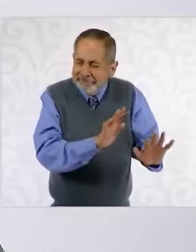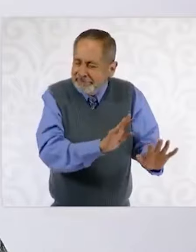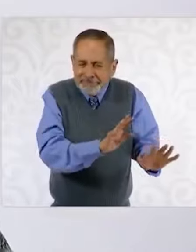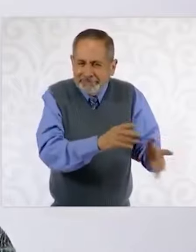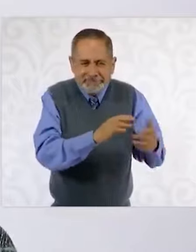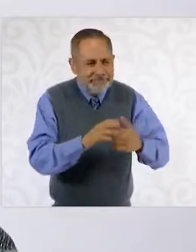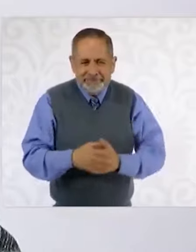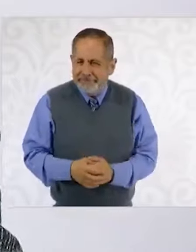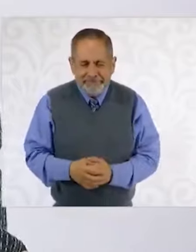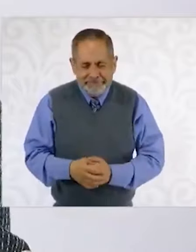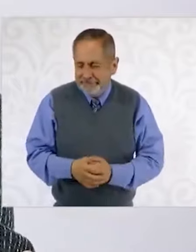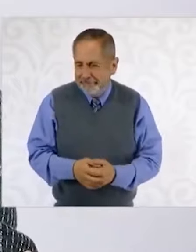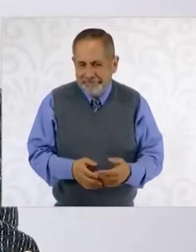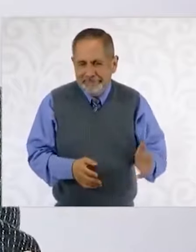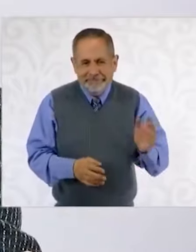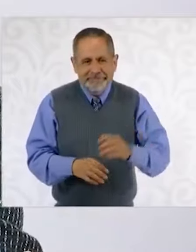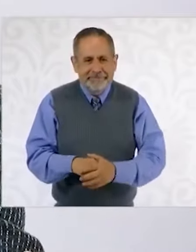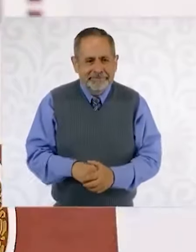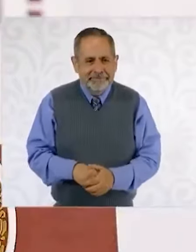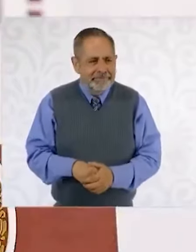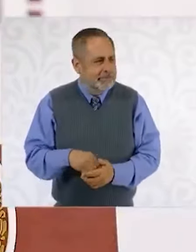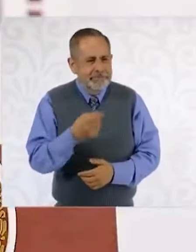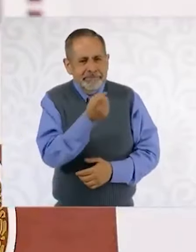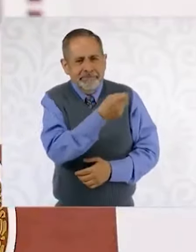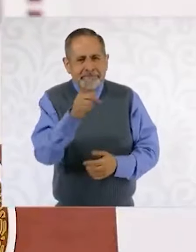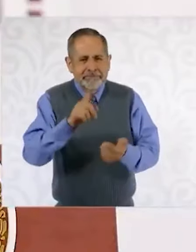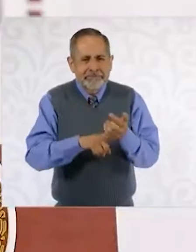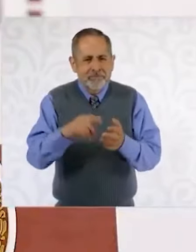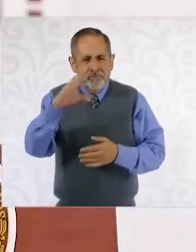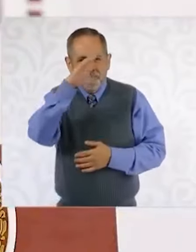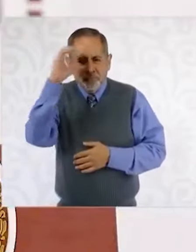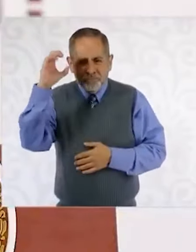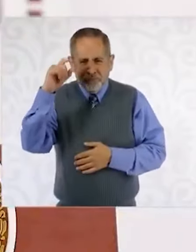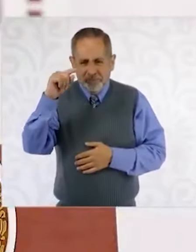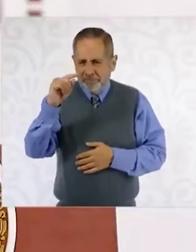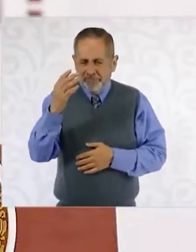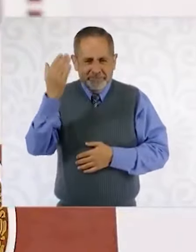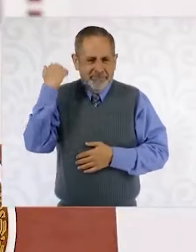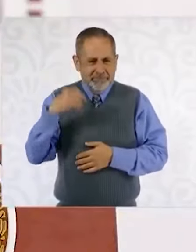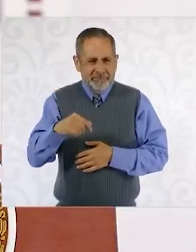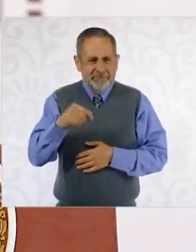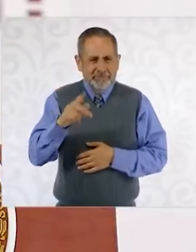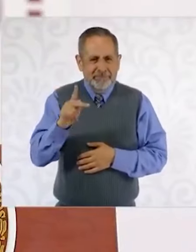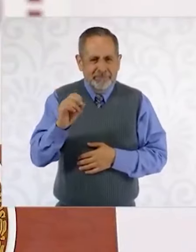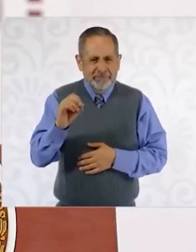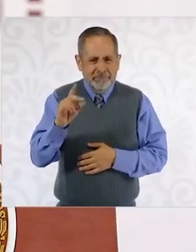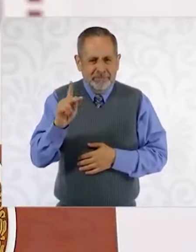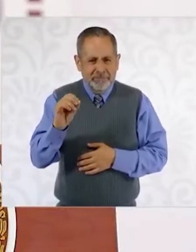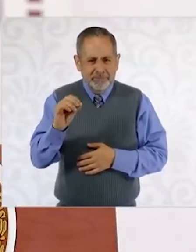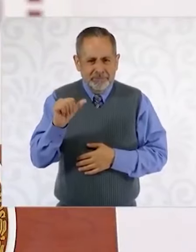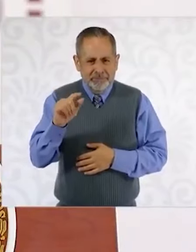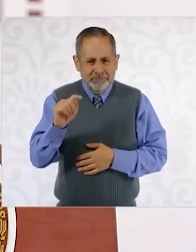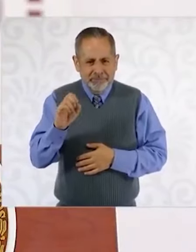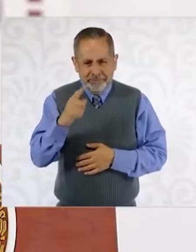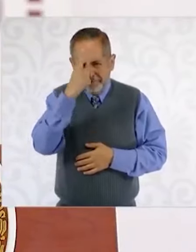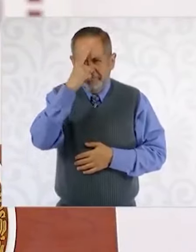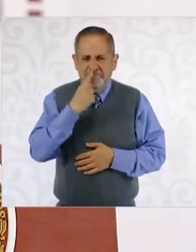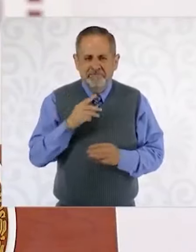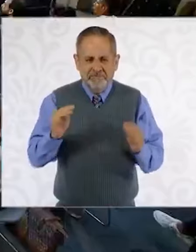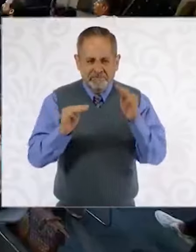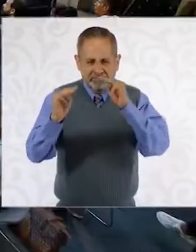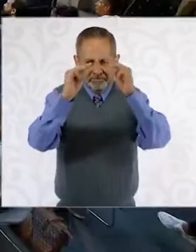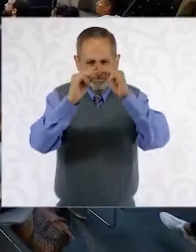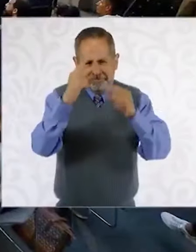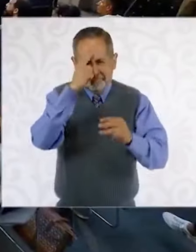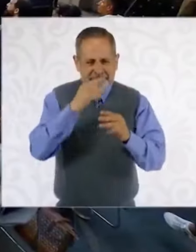Por ahí hay una foto del Popocatépetl, hace como dos semanas, a ver si la ponen. Nos mandó un